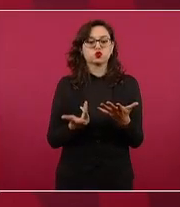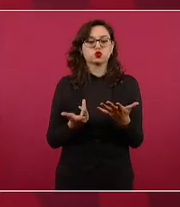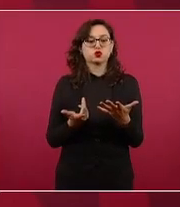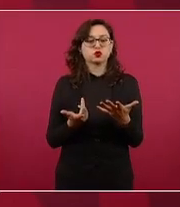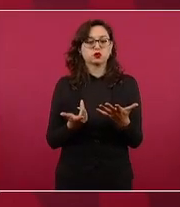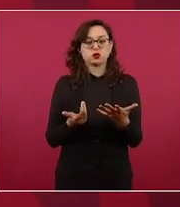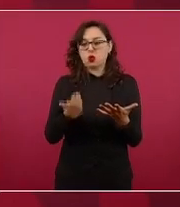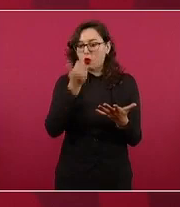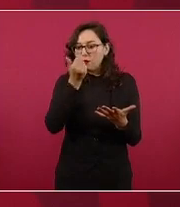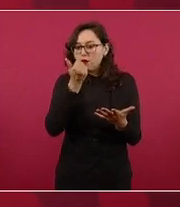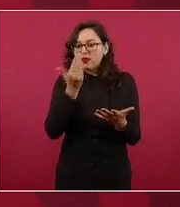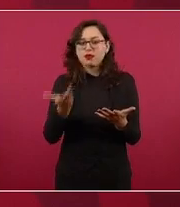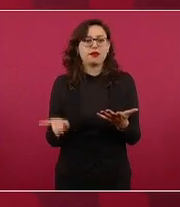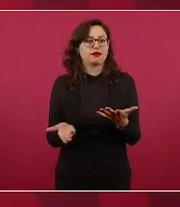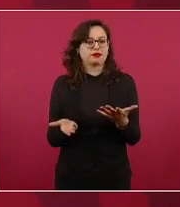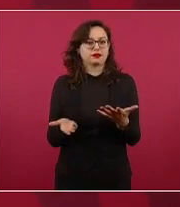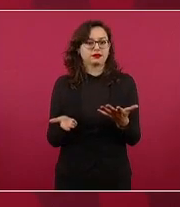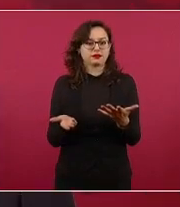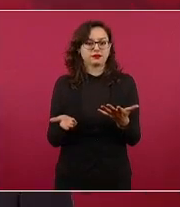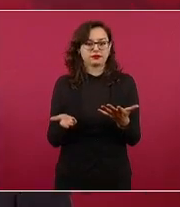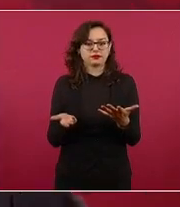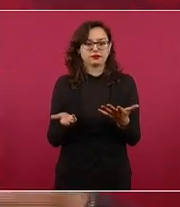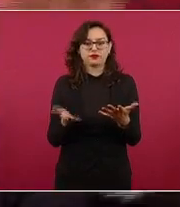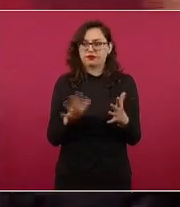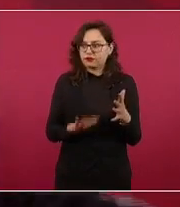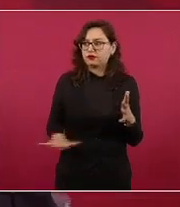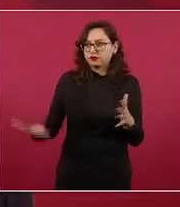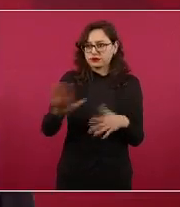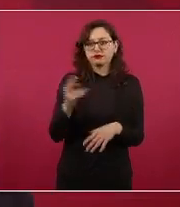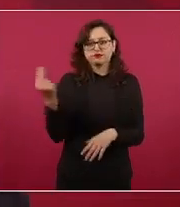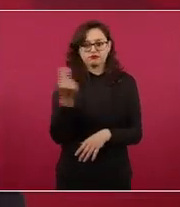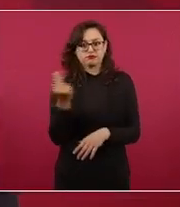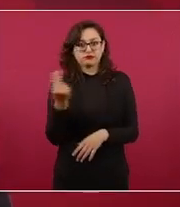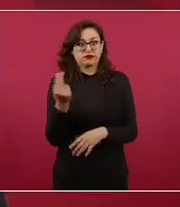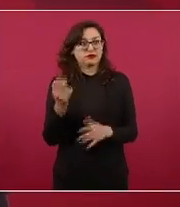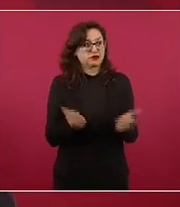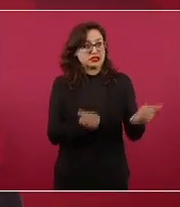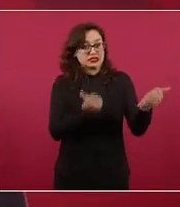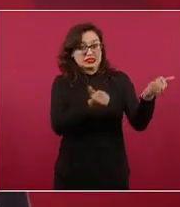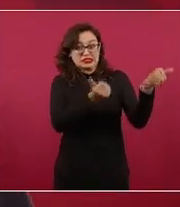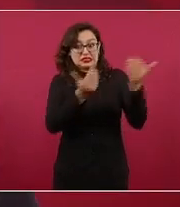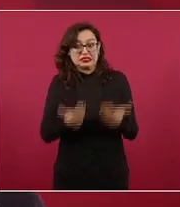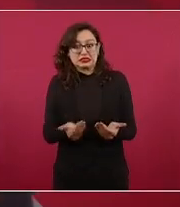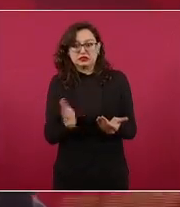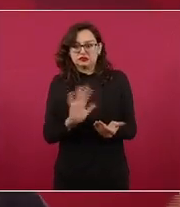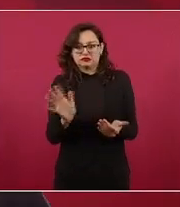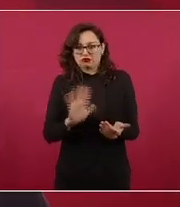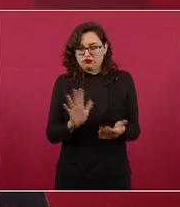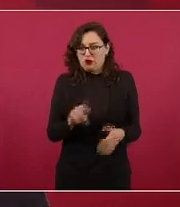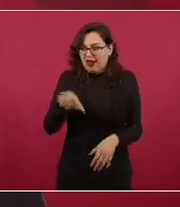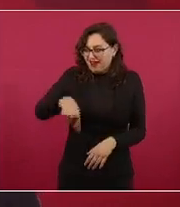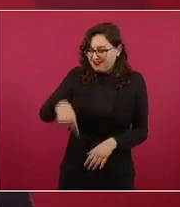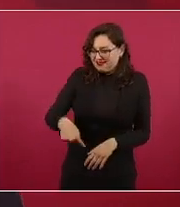producir los alimentos eso es lo mejor lo otro son las fórmulas